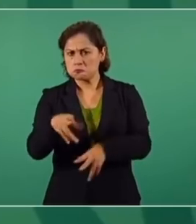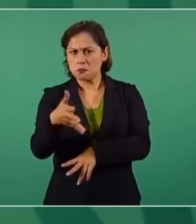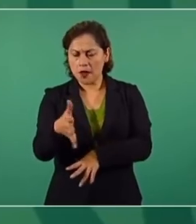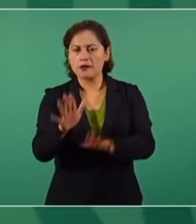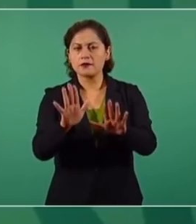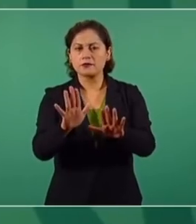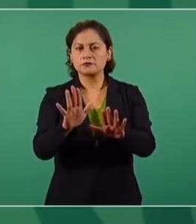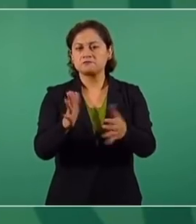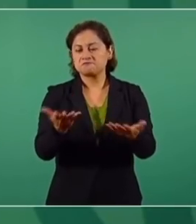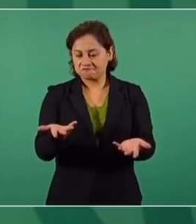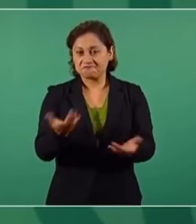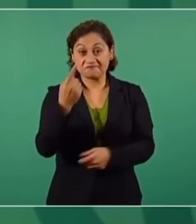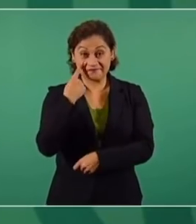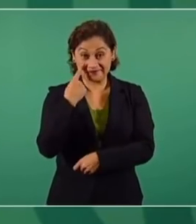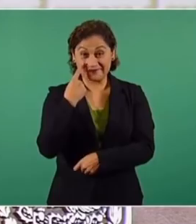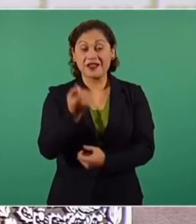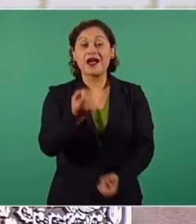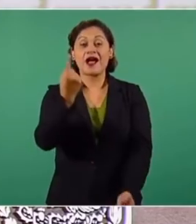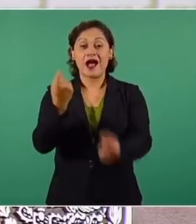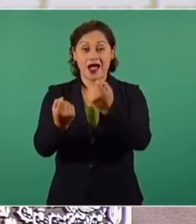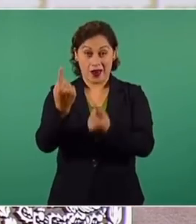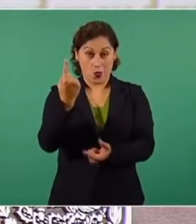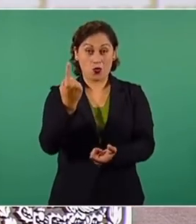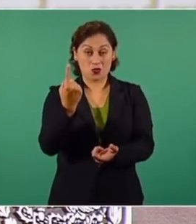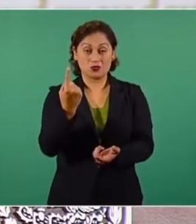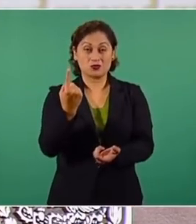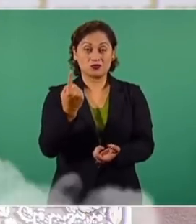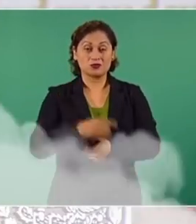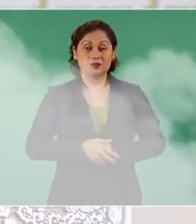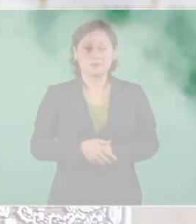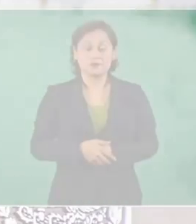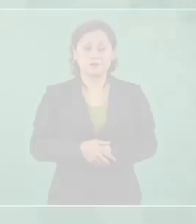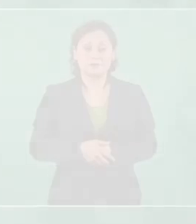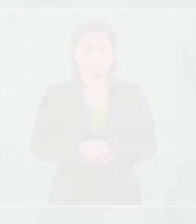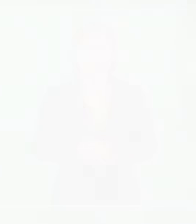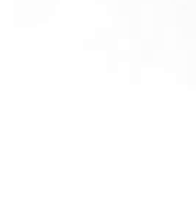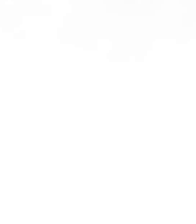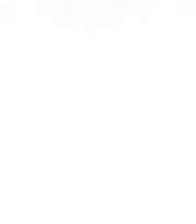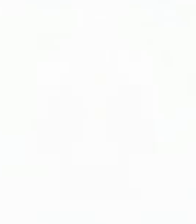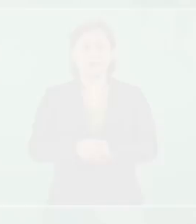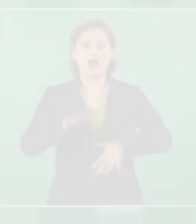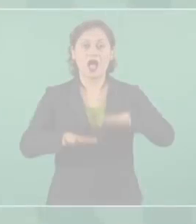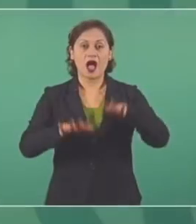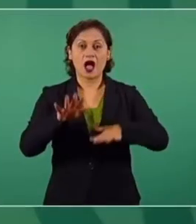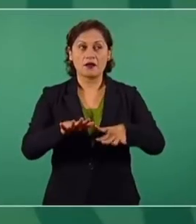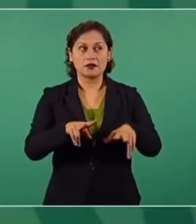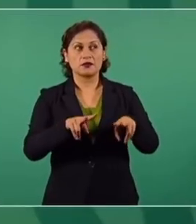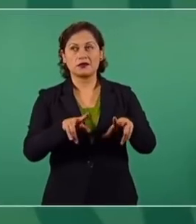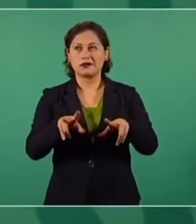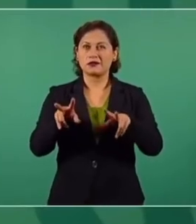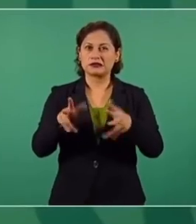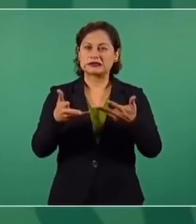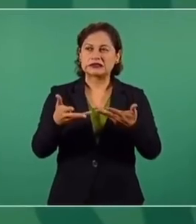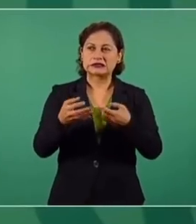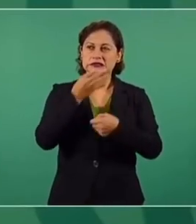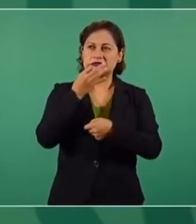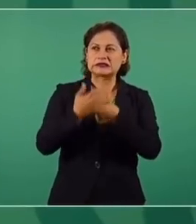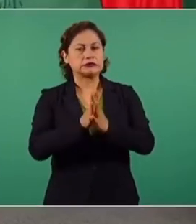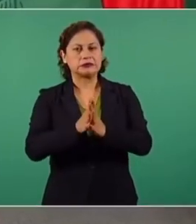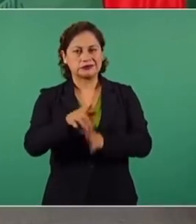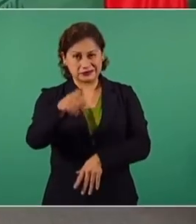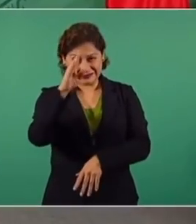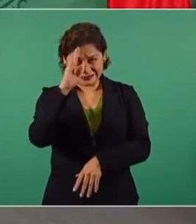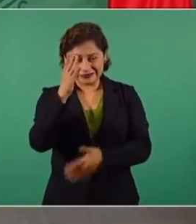imagínate que todavía se deja engañar, intimidar, asustar por el